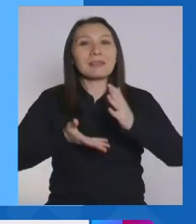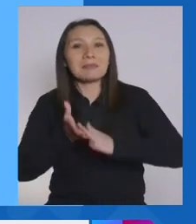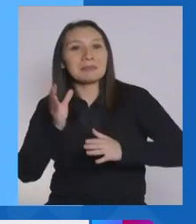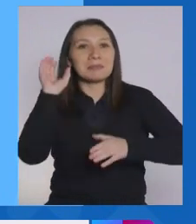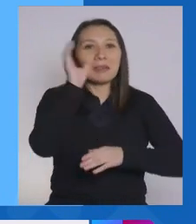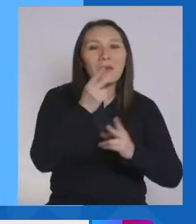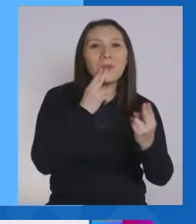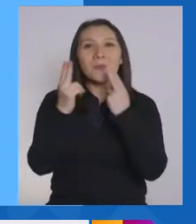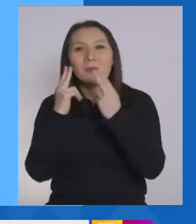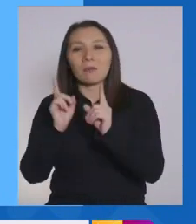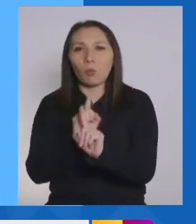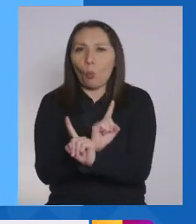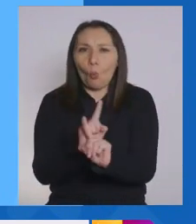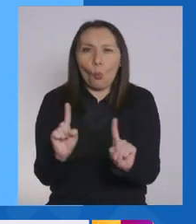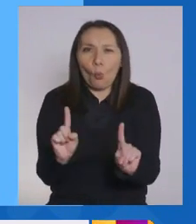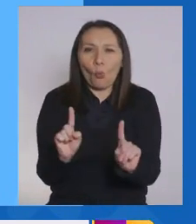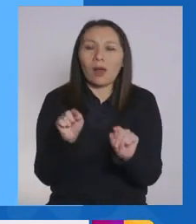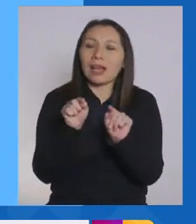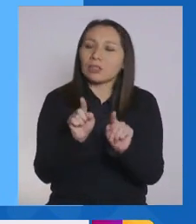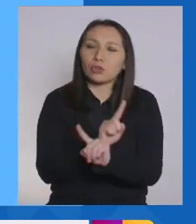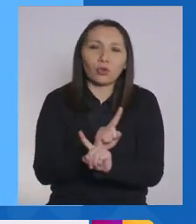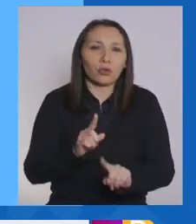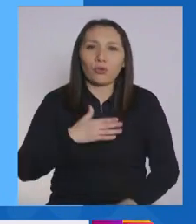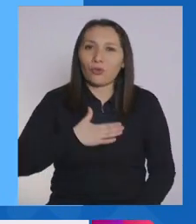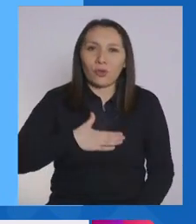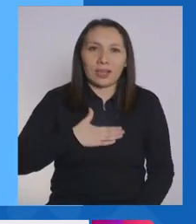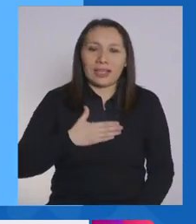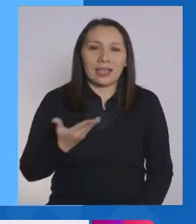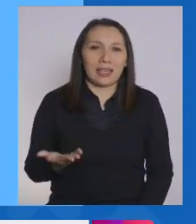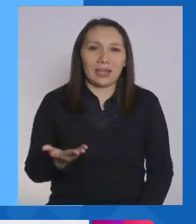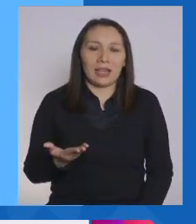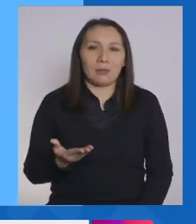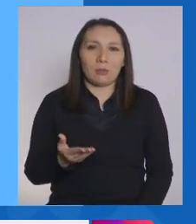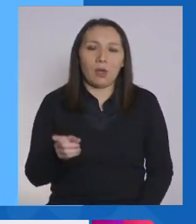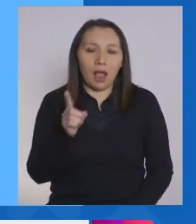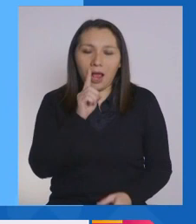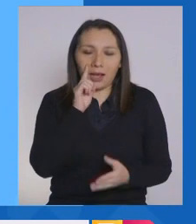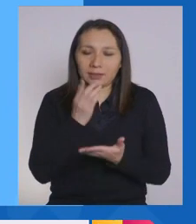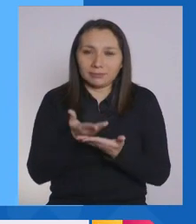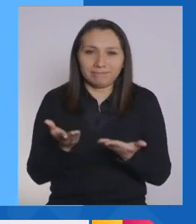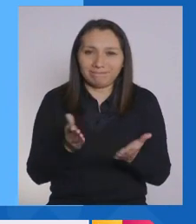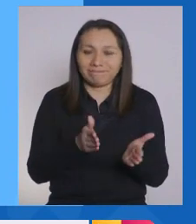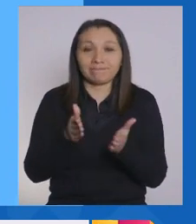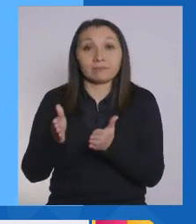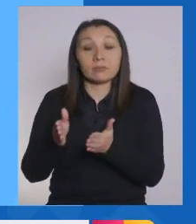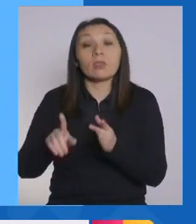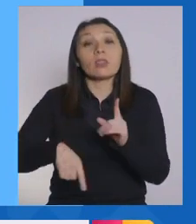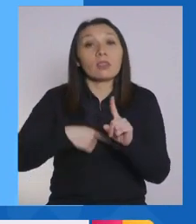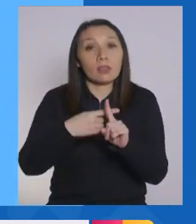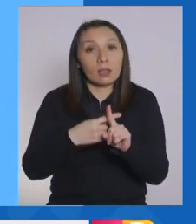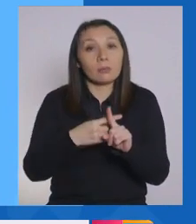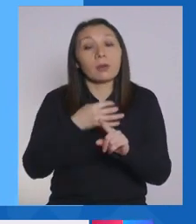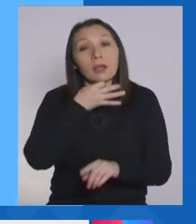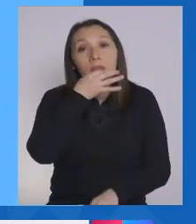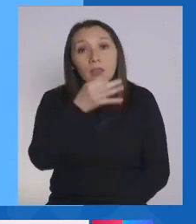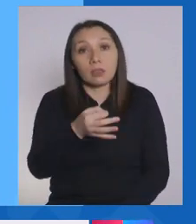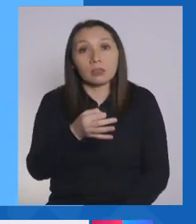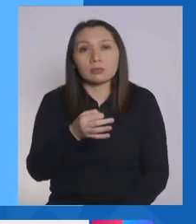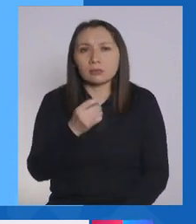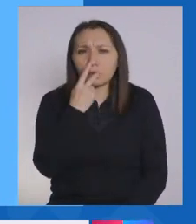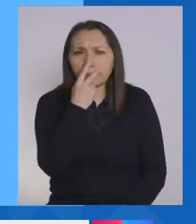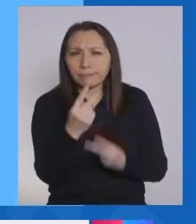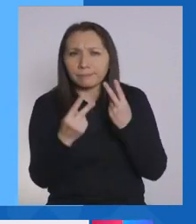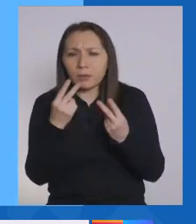compartir cigarrillos. No, eso no queremos que así pasen. Y, además, queremos señalarles que si es que esto no da